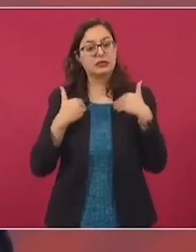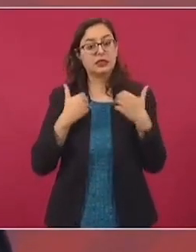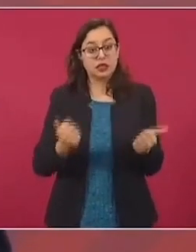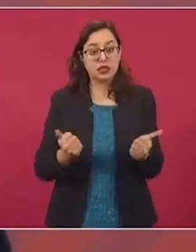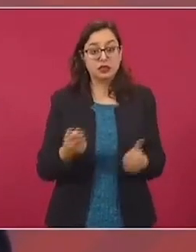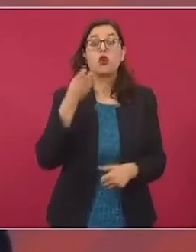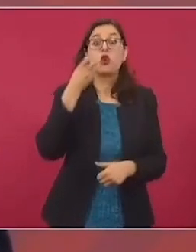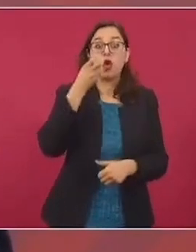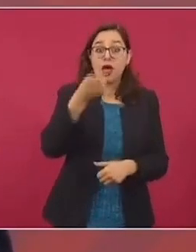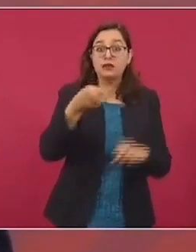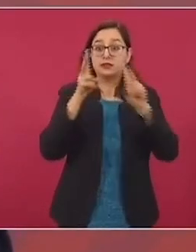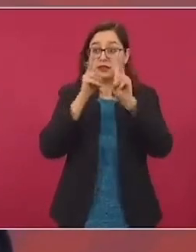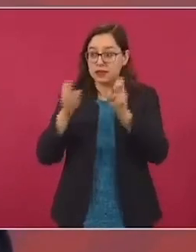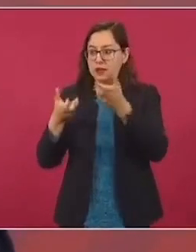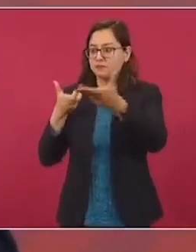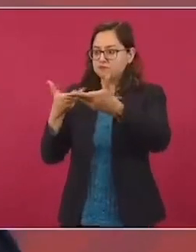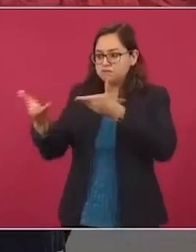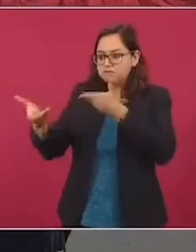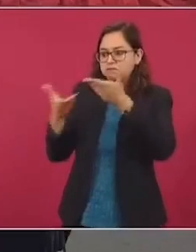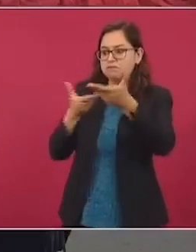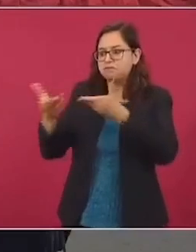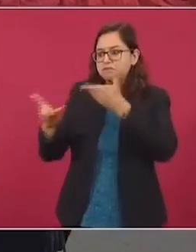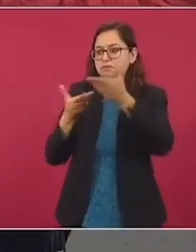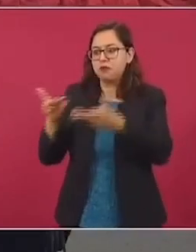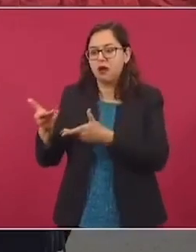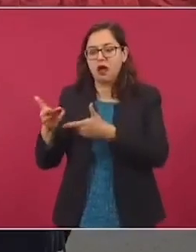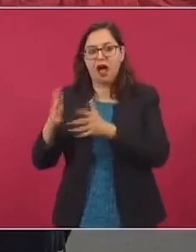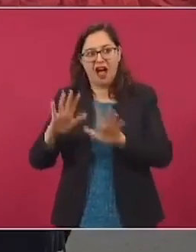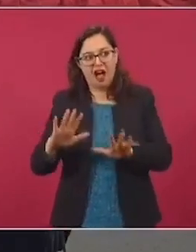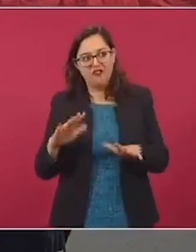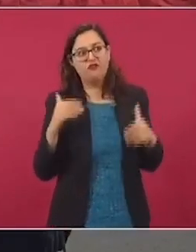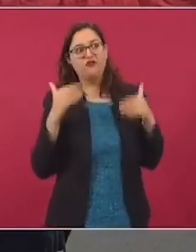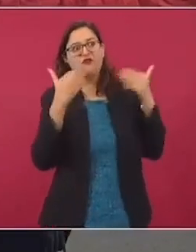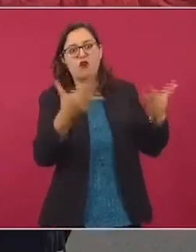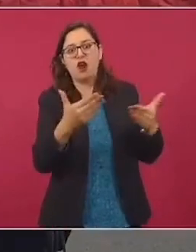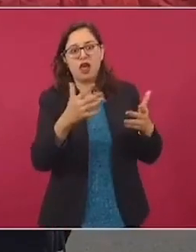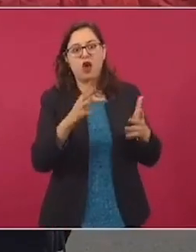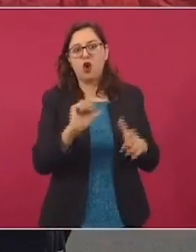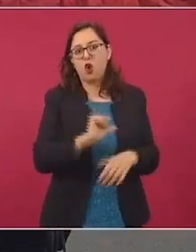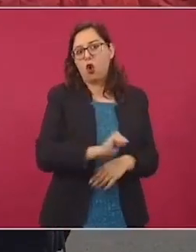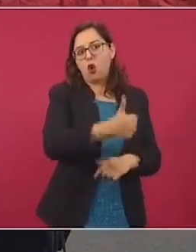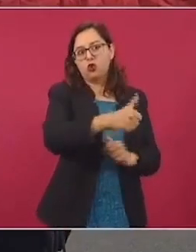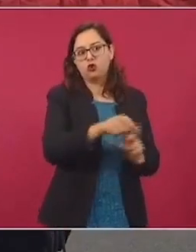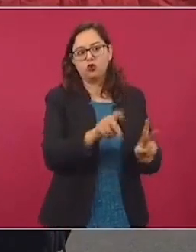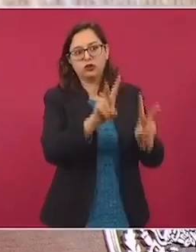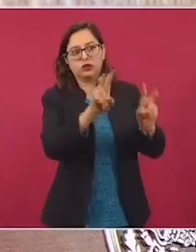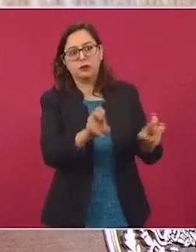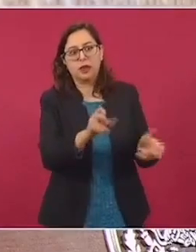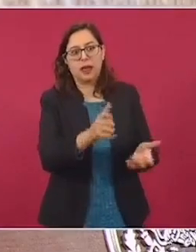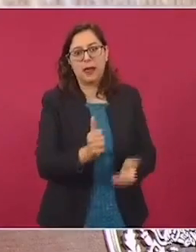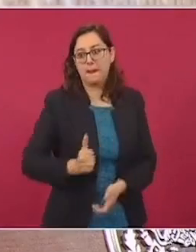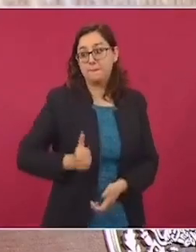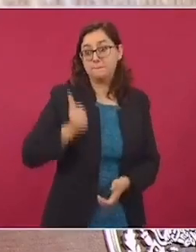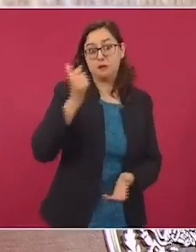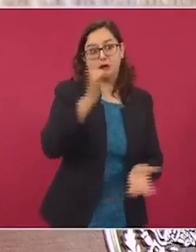diferencias. No utilizar cosas que tienen que ver